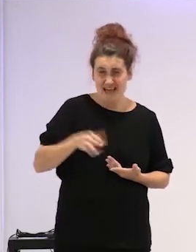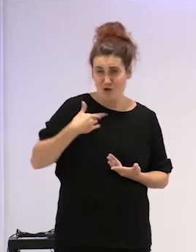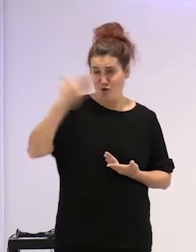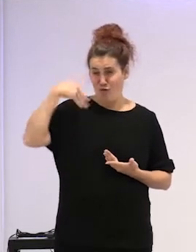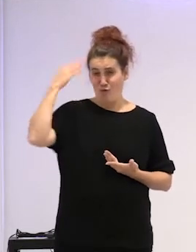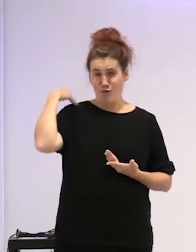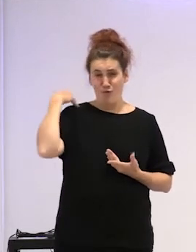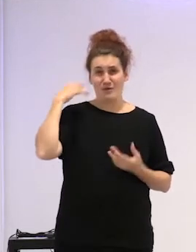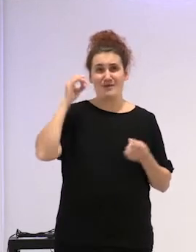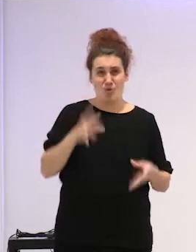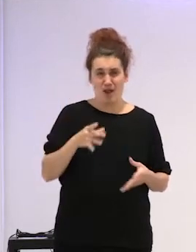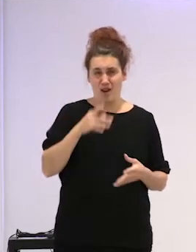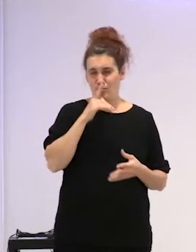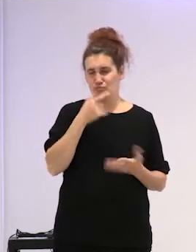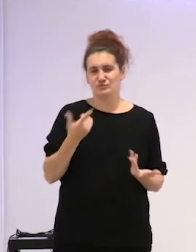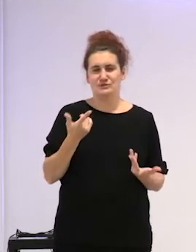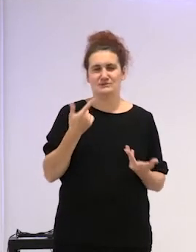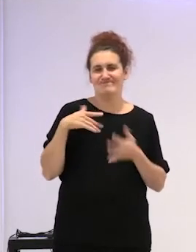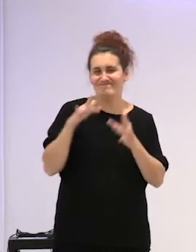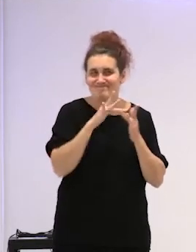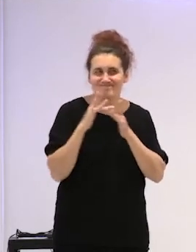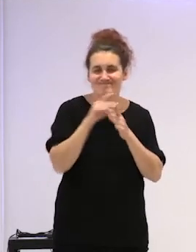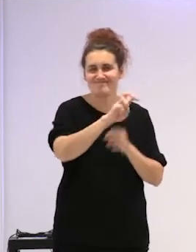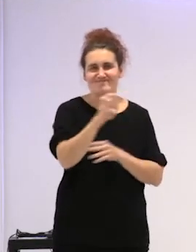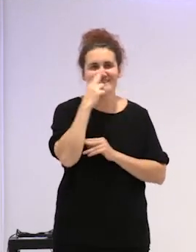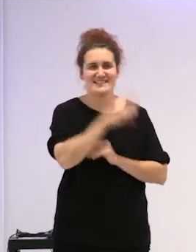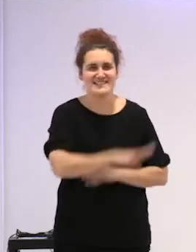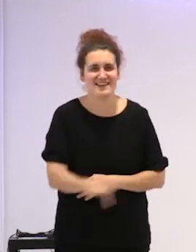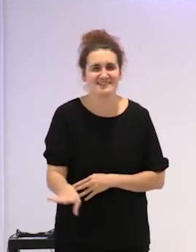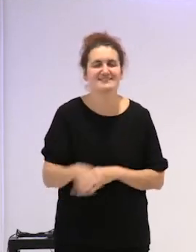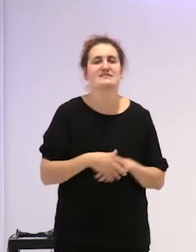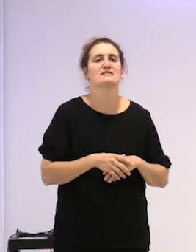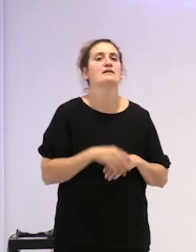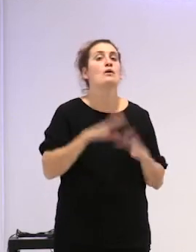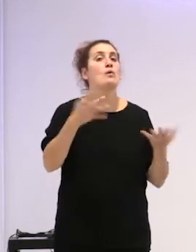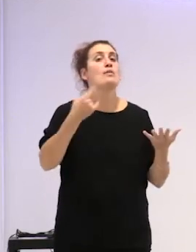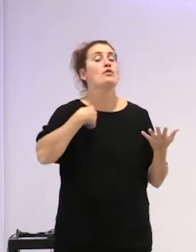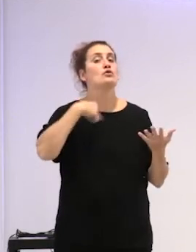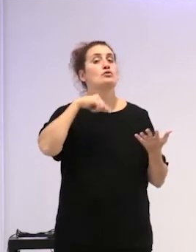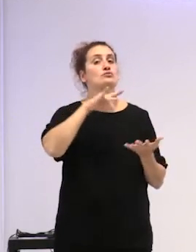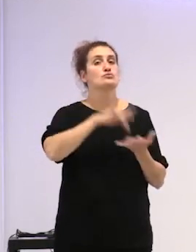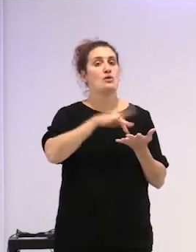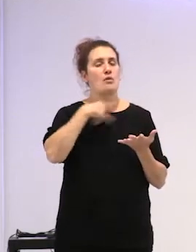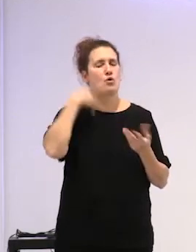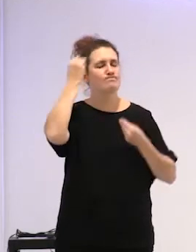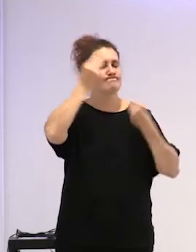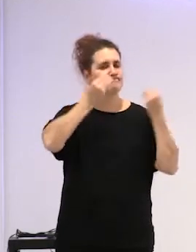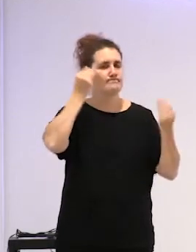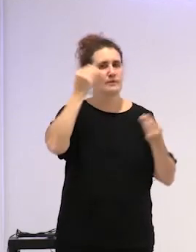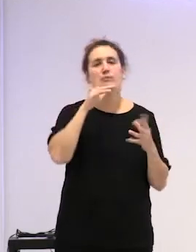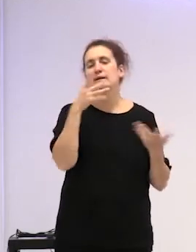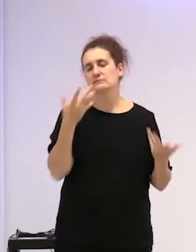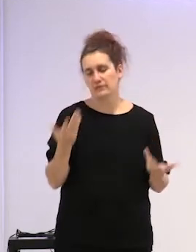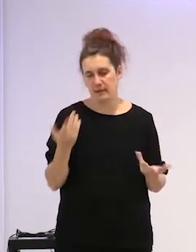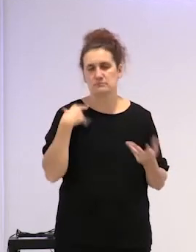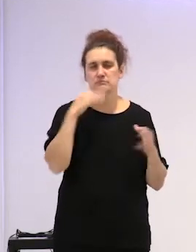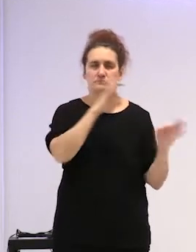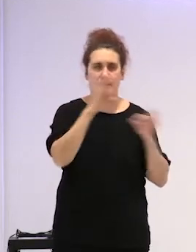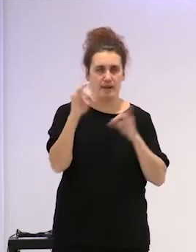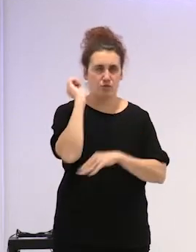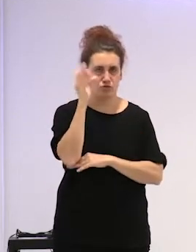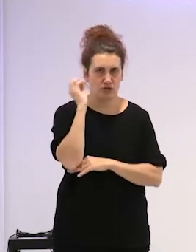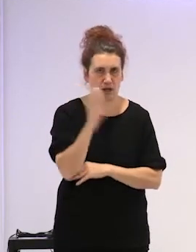que de alguna forma se siente unida a todas las niñas. No sé, cuando estaba con estas reflexiones, hombre, también preparando la charla,